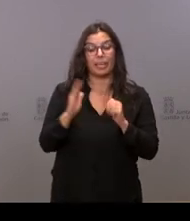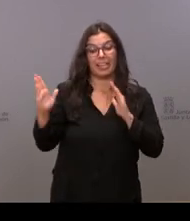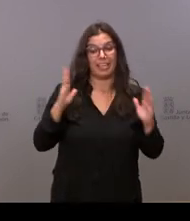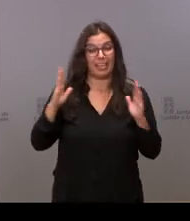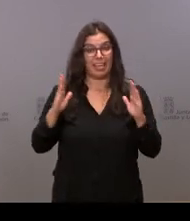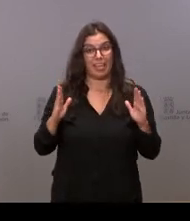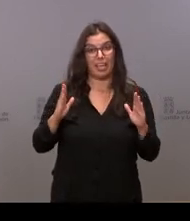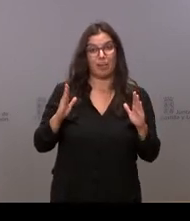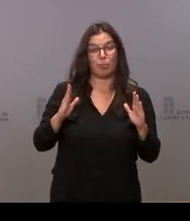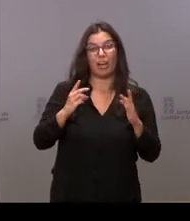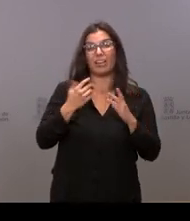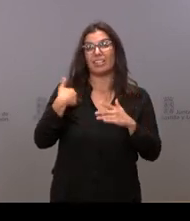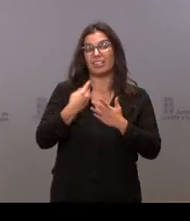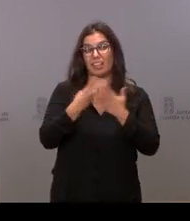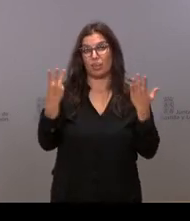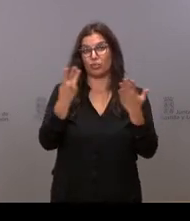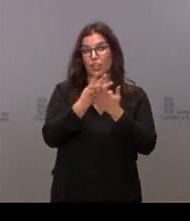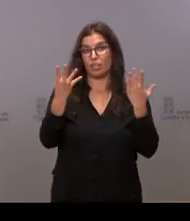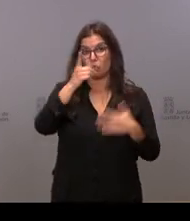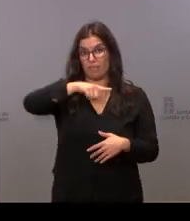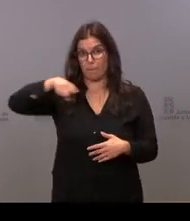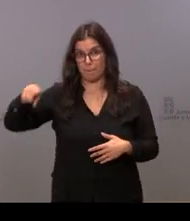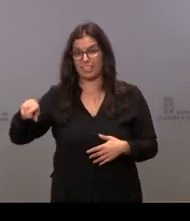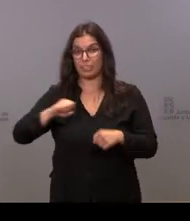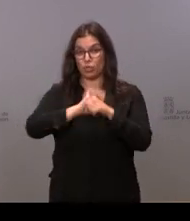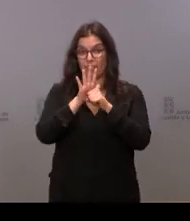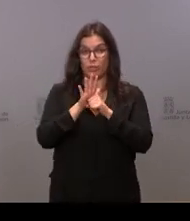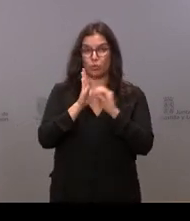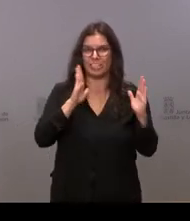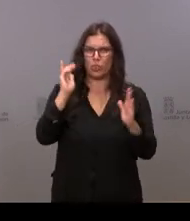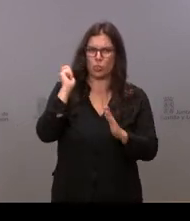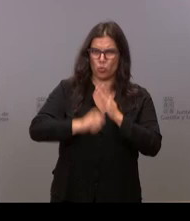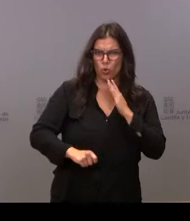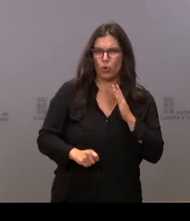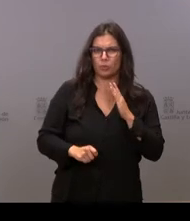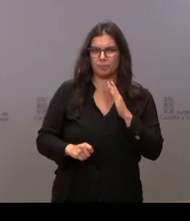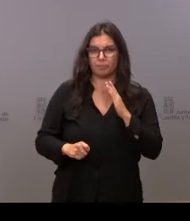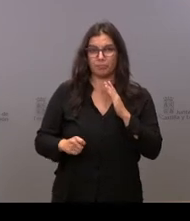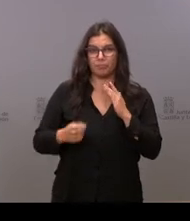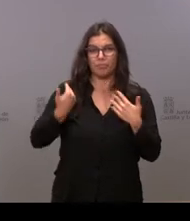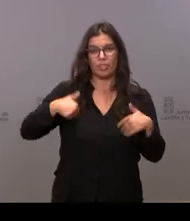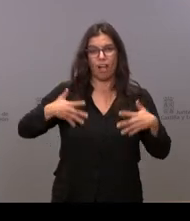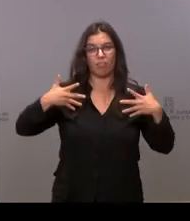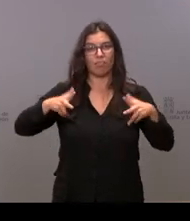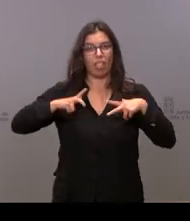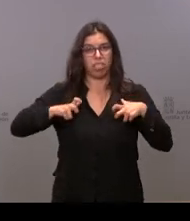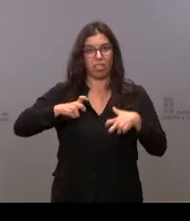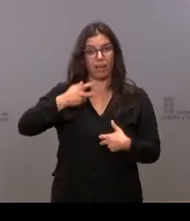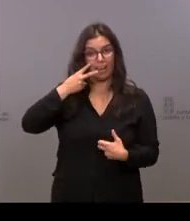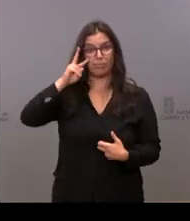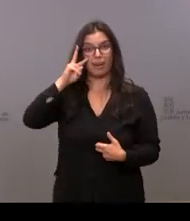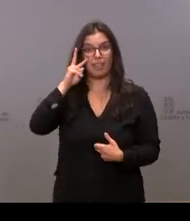18-19 meses ya y todo el bagaje de la gestión excelente de los